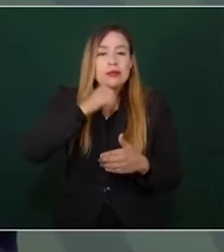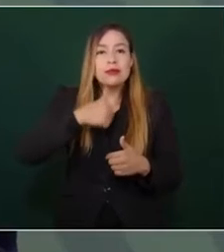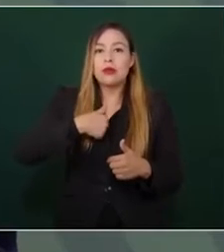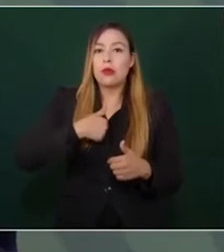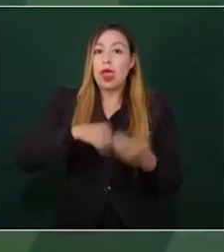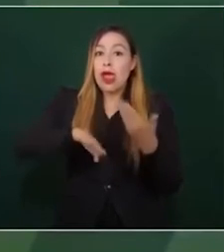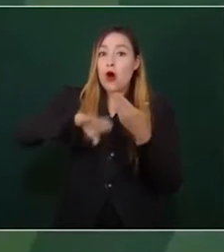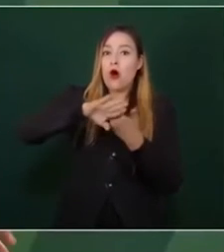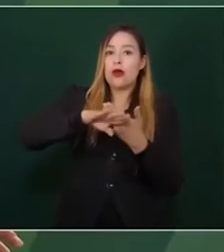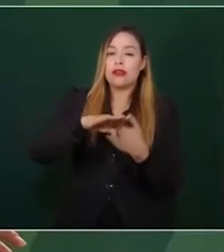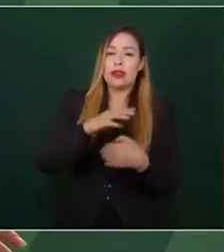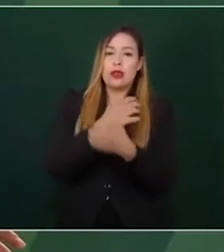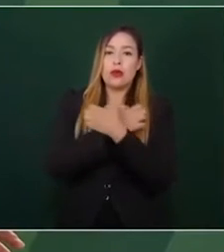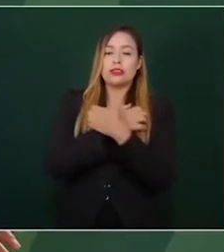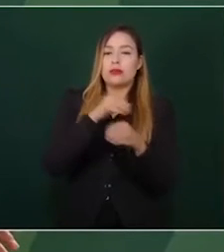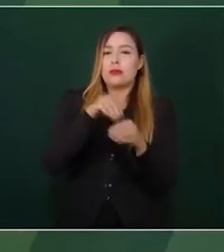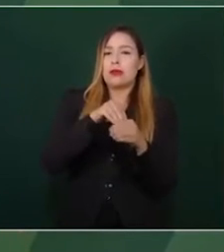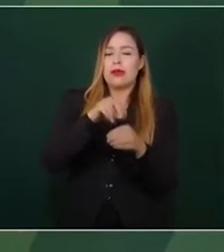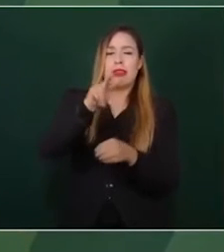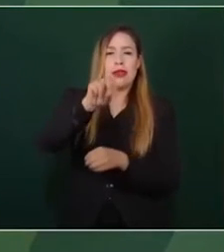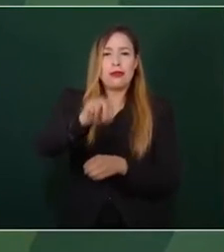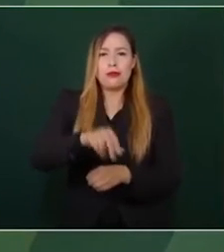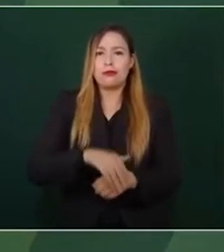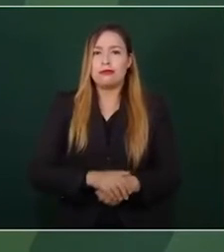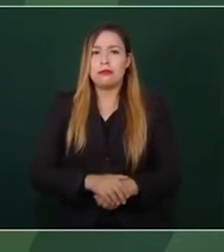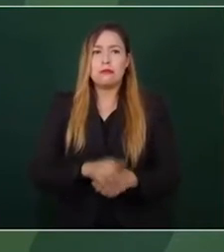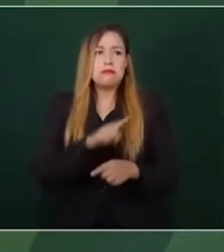una escuela privada, este es su derecho.